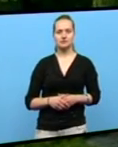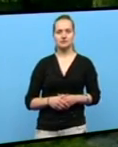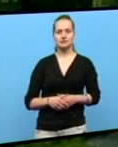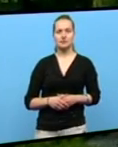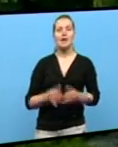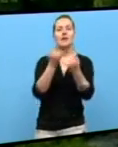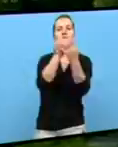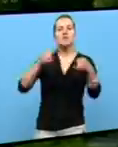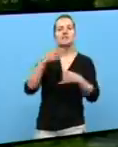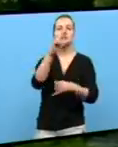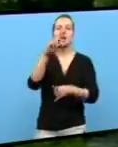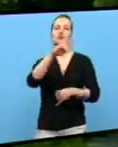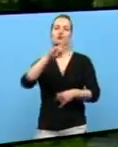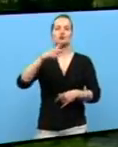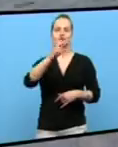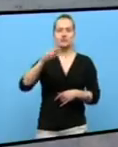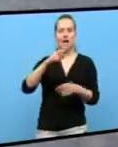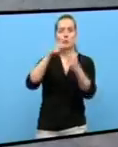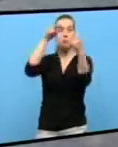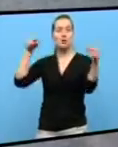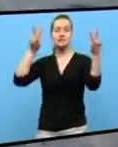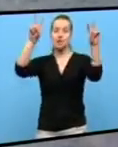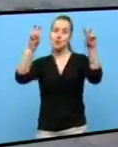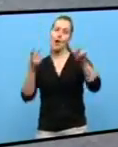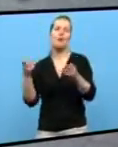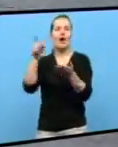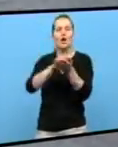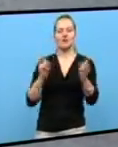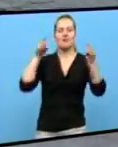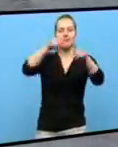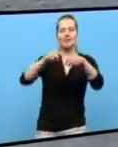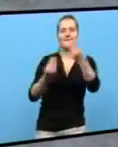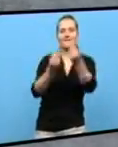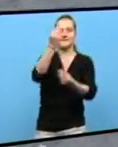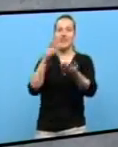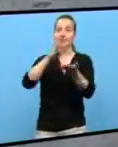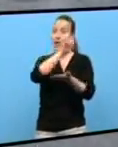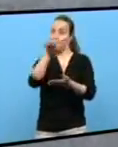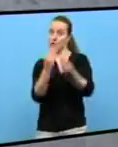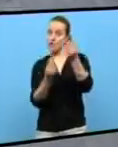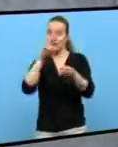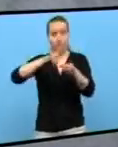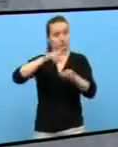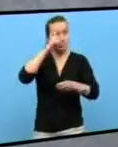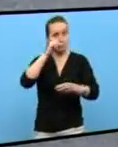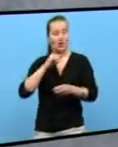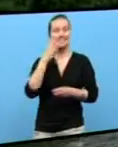A festa da Troita na Ponte Nova é unha das numerosas citas gastronómicas que se celebran o martes 1 de maio na nosa provincia Datase da 34ª edición deste